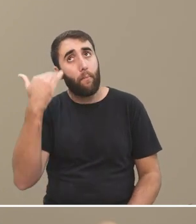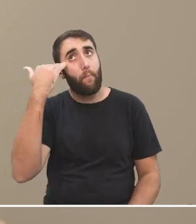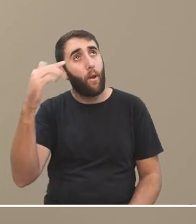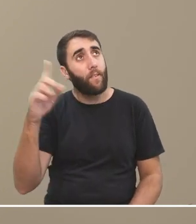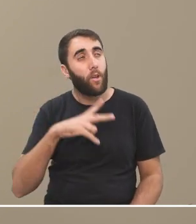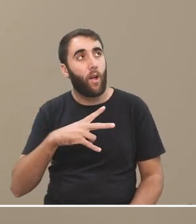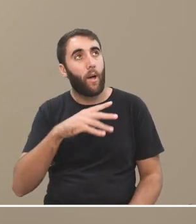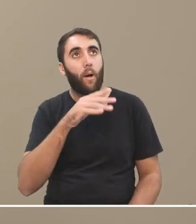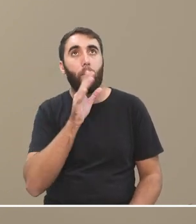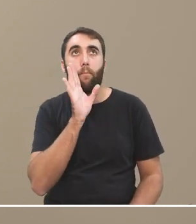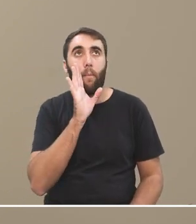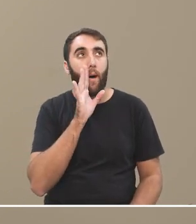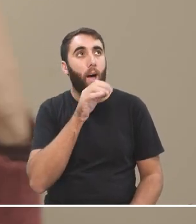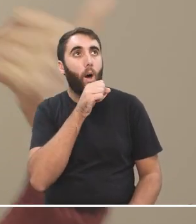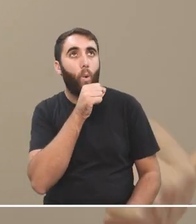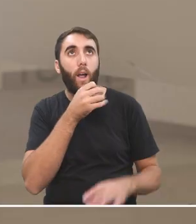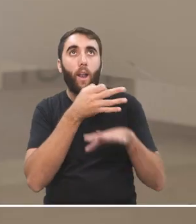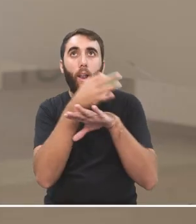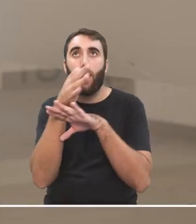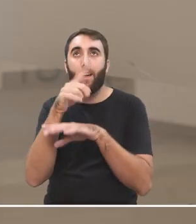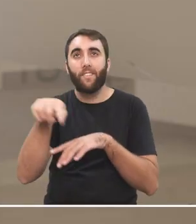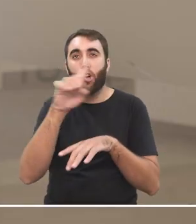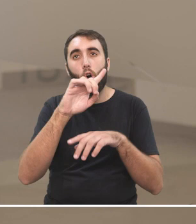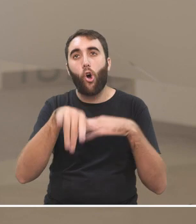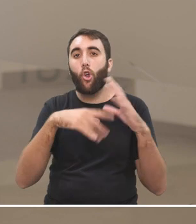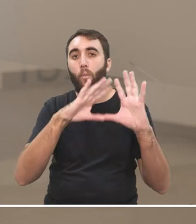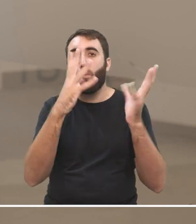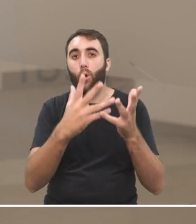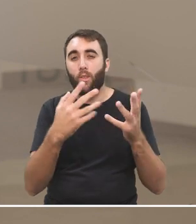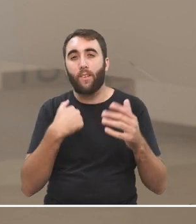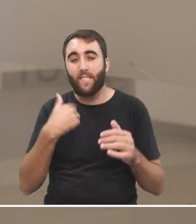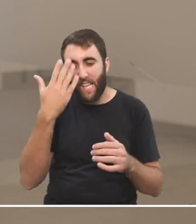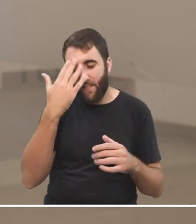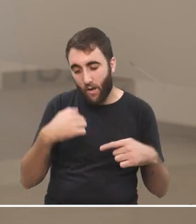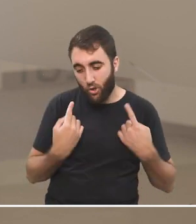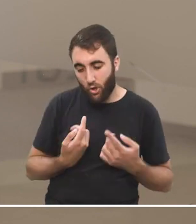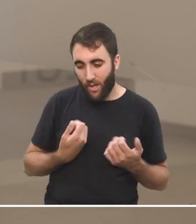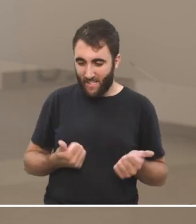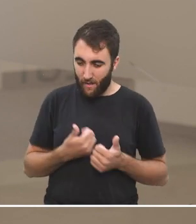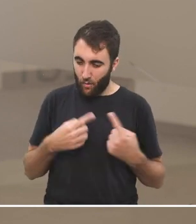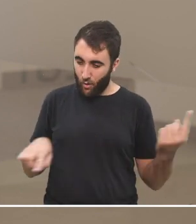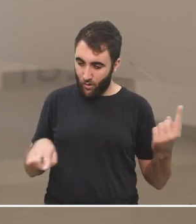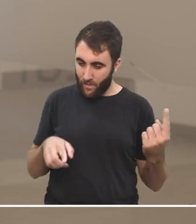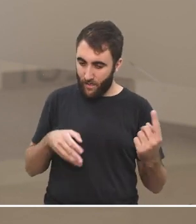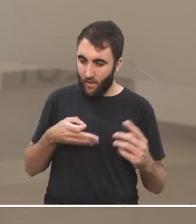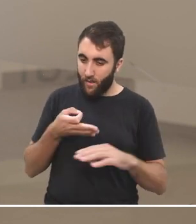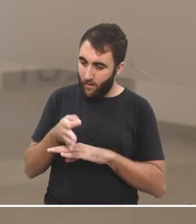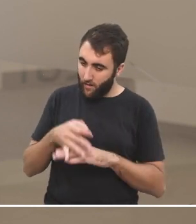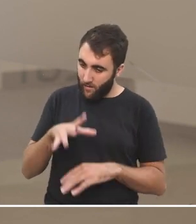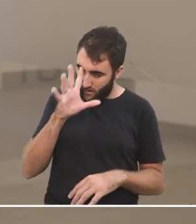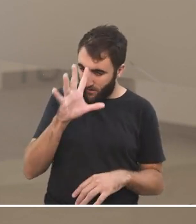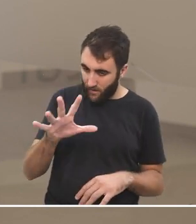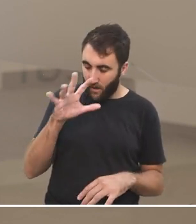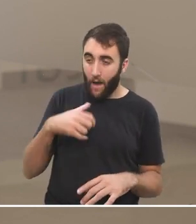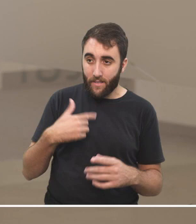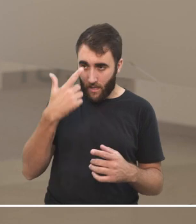la abuela, el abuelo, vivió en otro planeta, ¿sabes cómo hacíamos las cosas nosotros? y tratar de recordarlo, porque nosotros